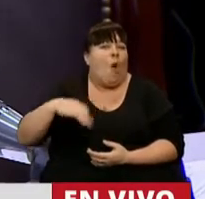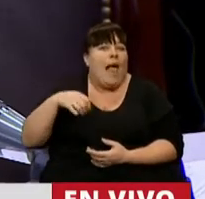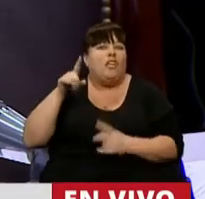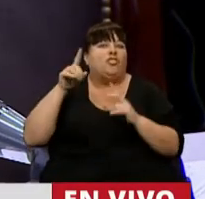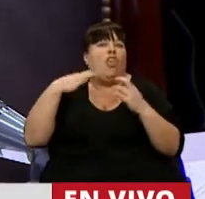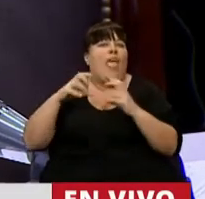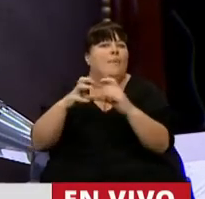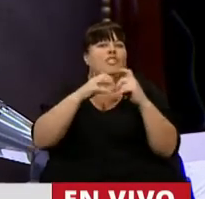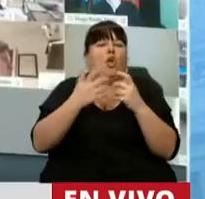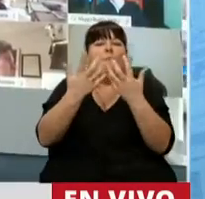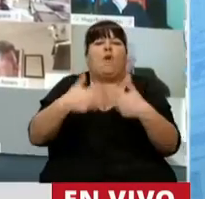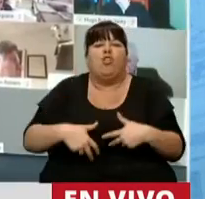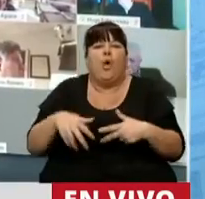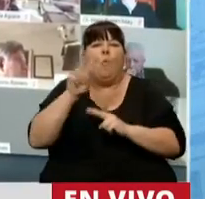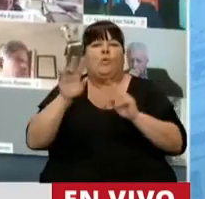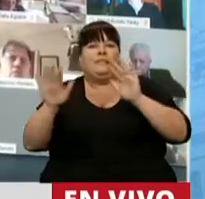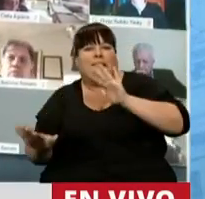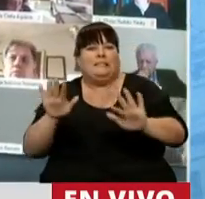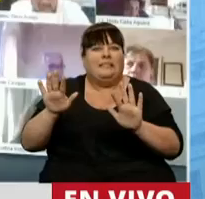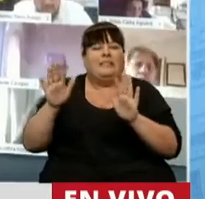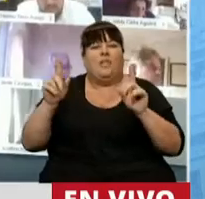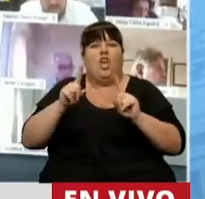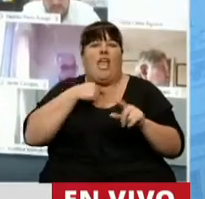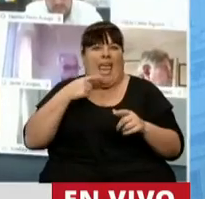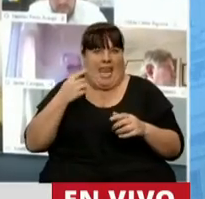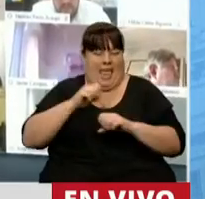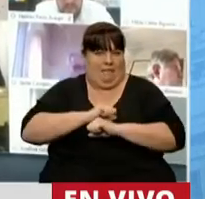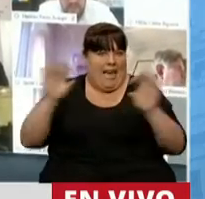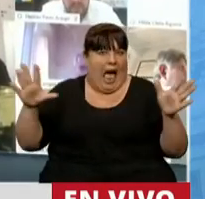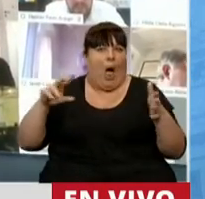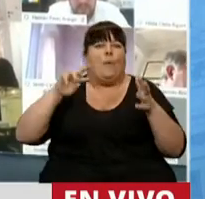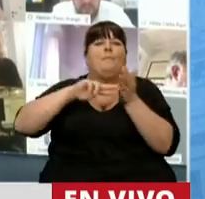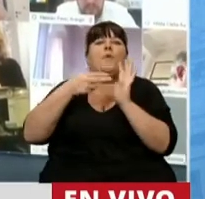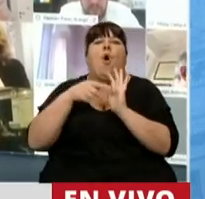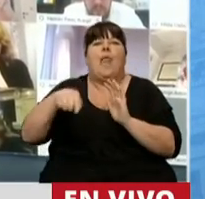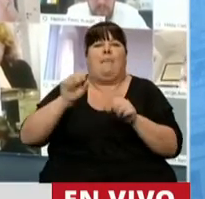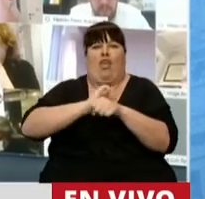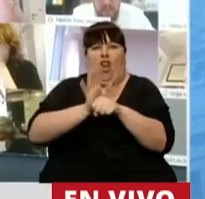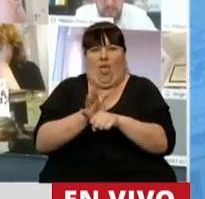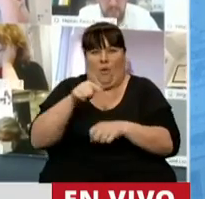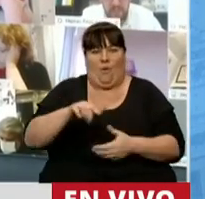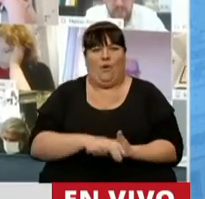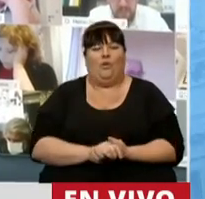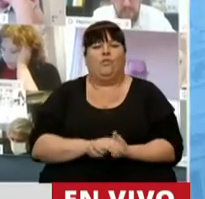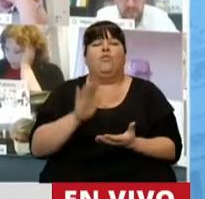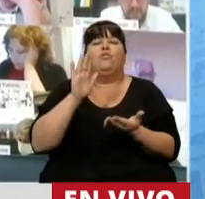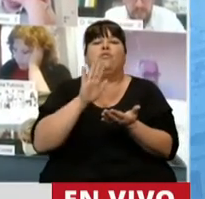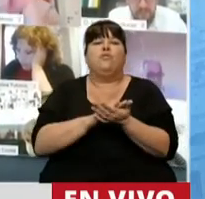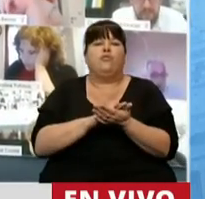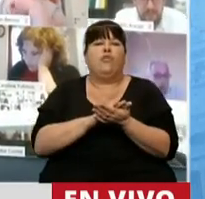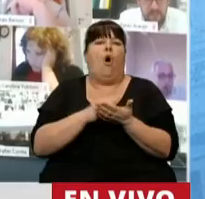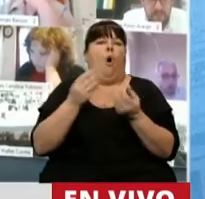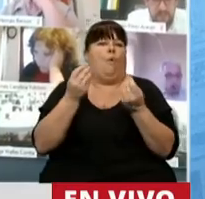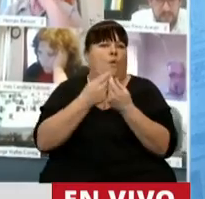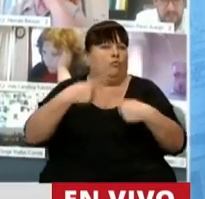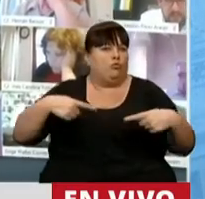tratar un proyecto que trata de minimizar fuertemente los aspectos nocivos de esta pandemia en relación a